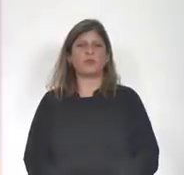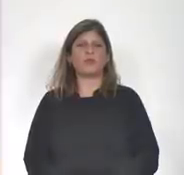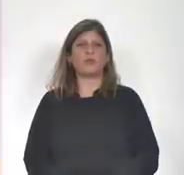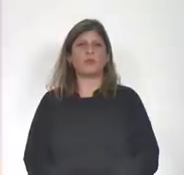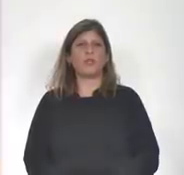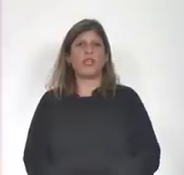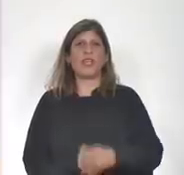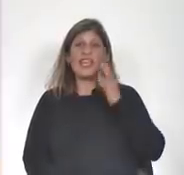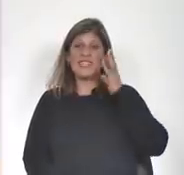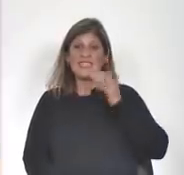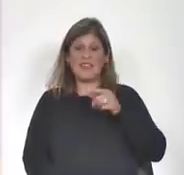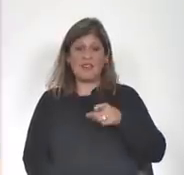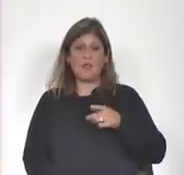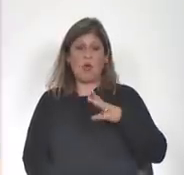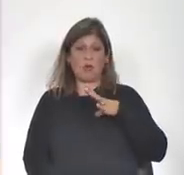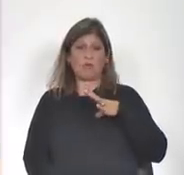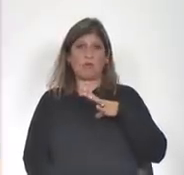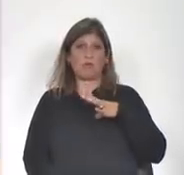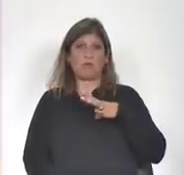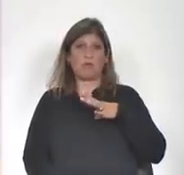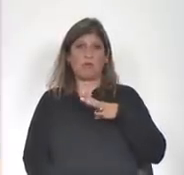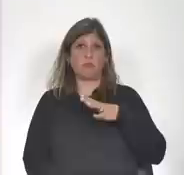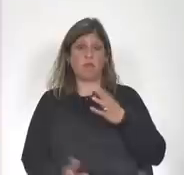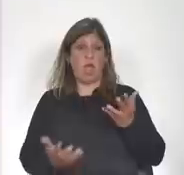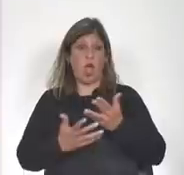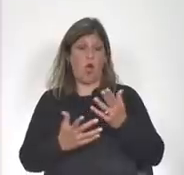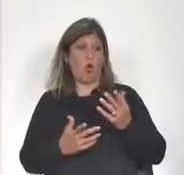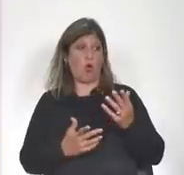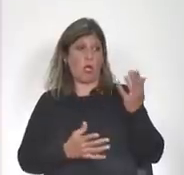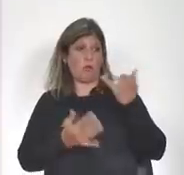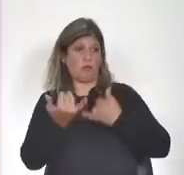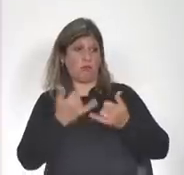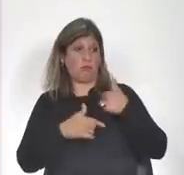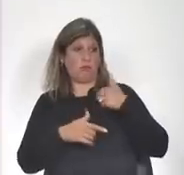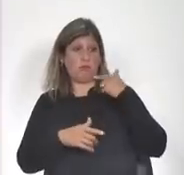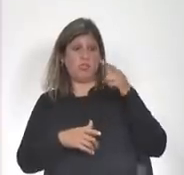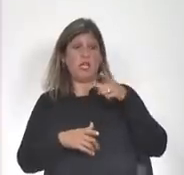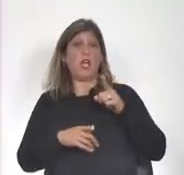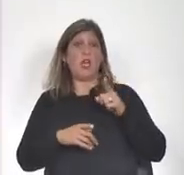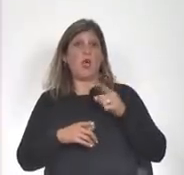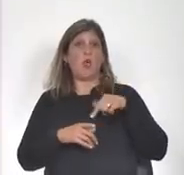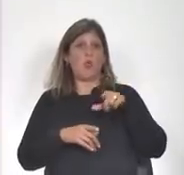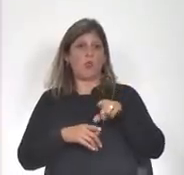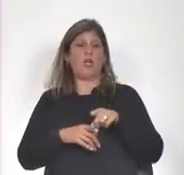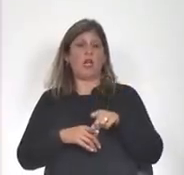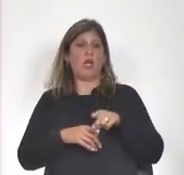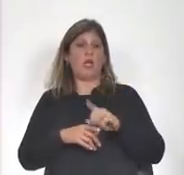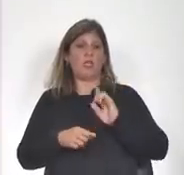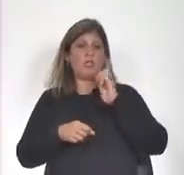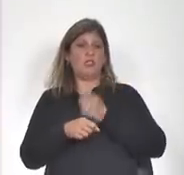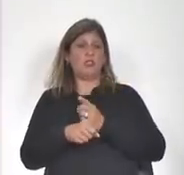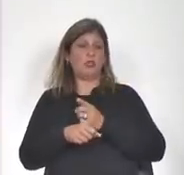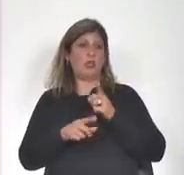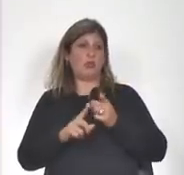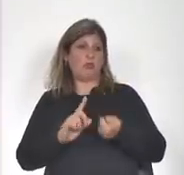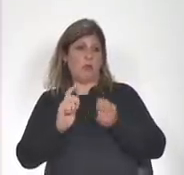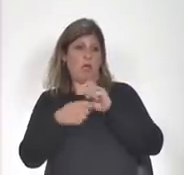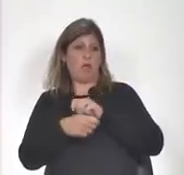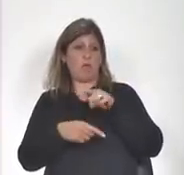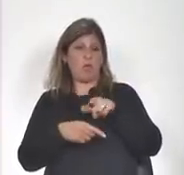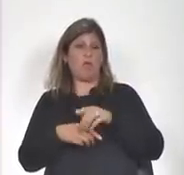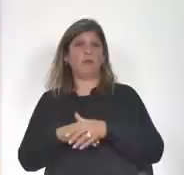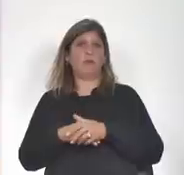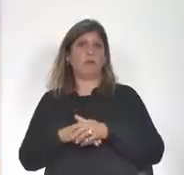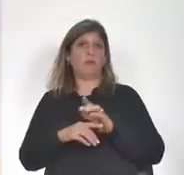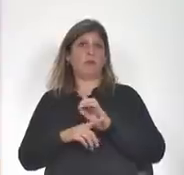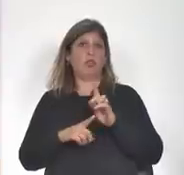sabemos que existe nos enteramos ahora una resolución revocatoria que no no estaba disponible públicamente por